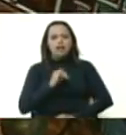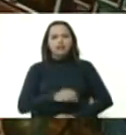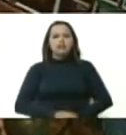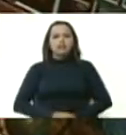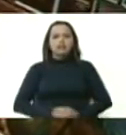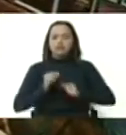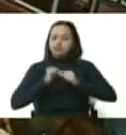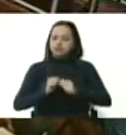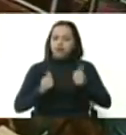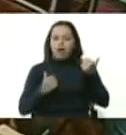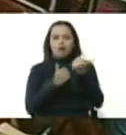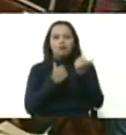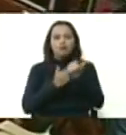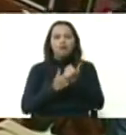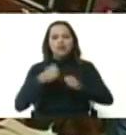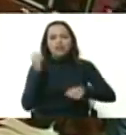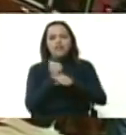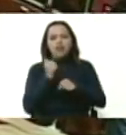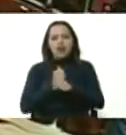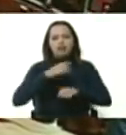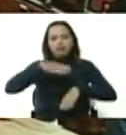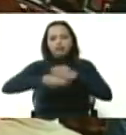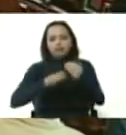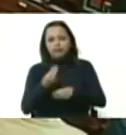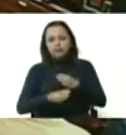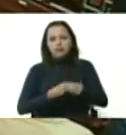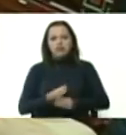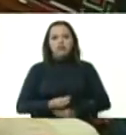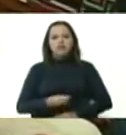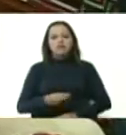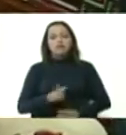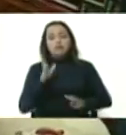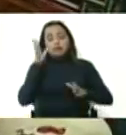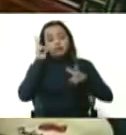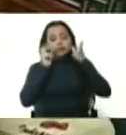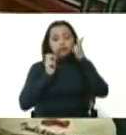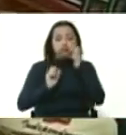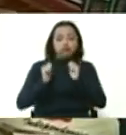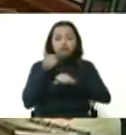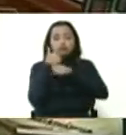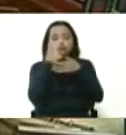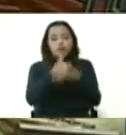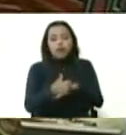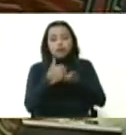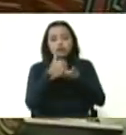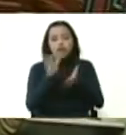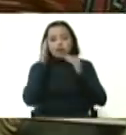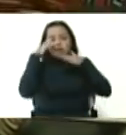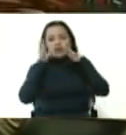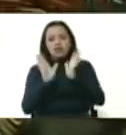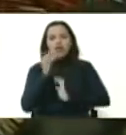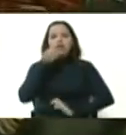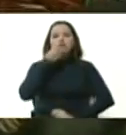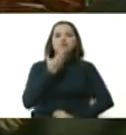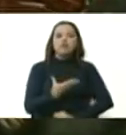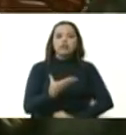trabajo para la producción para escucharlos para ayudarlos en las buenas